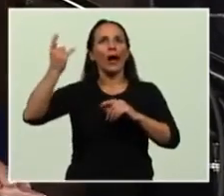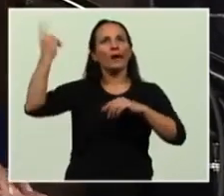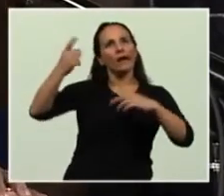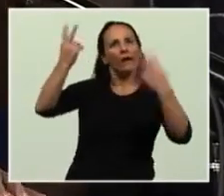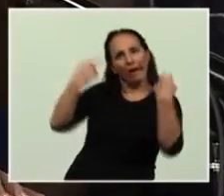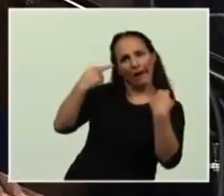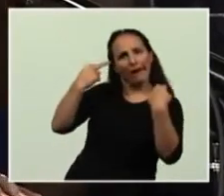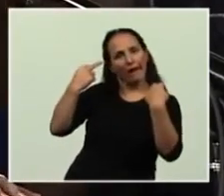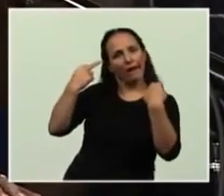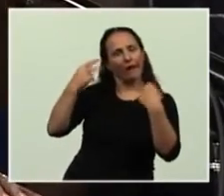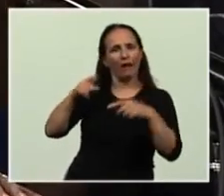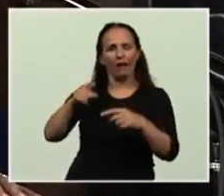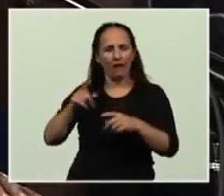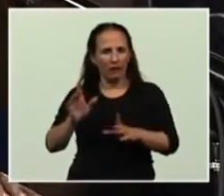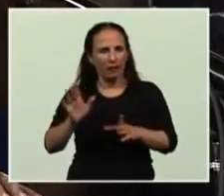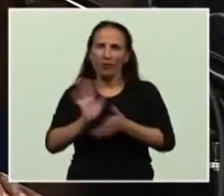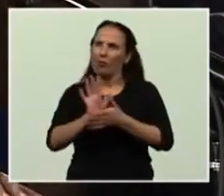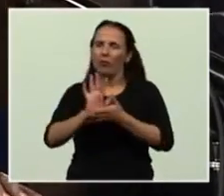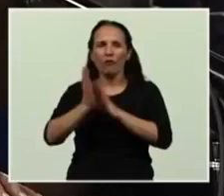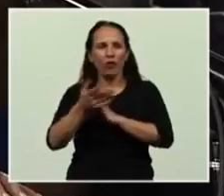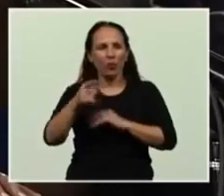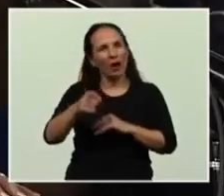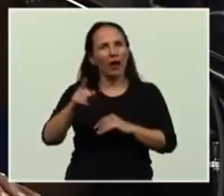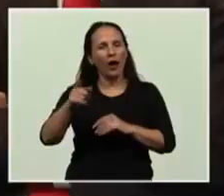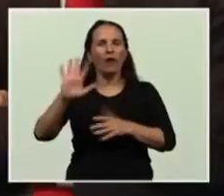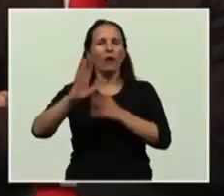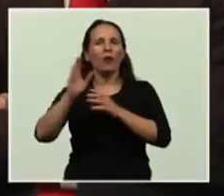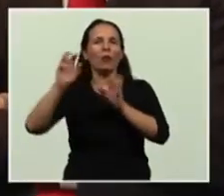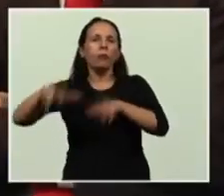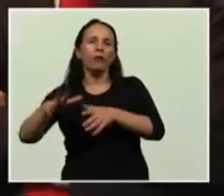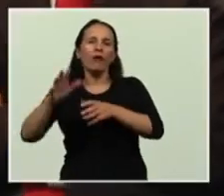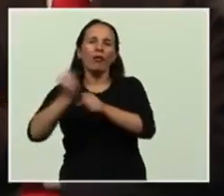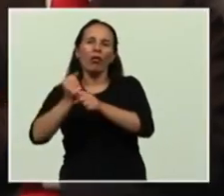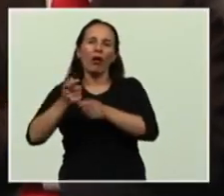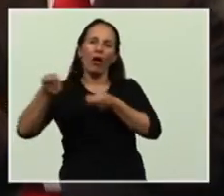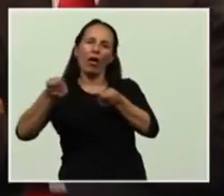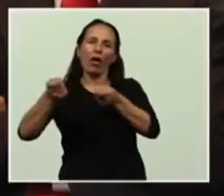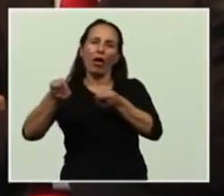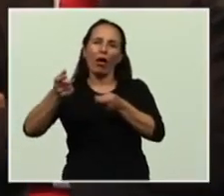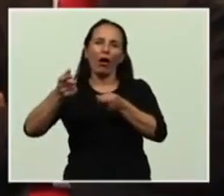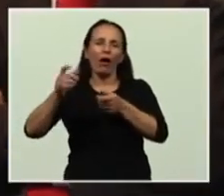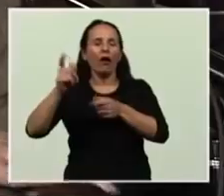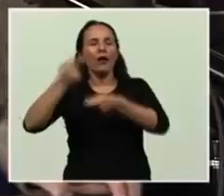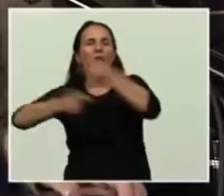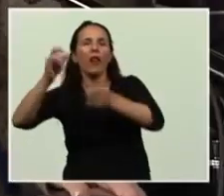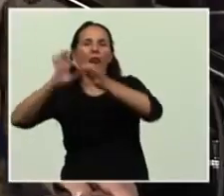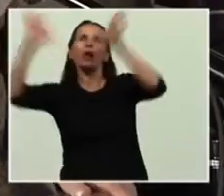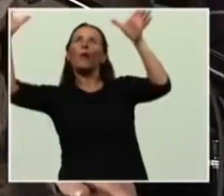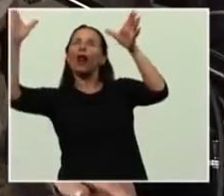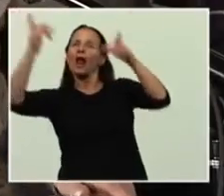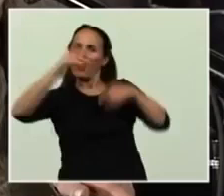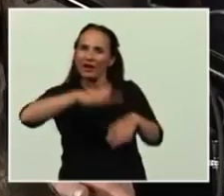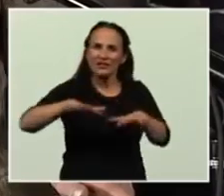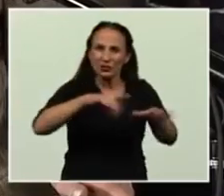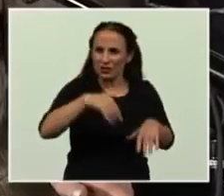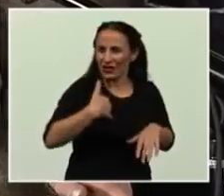político para seguir aplicando políticas neoliberales que solamente nos han